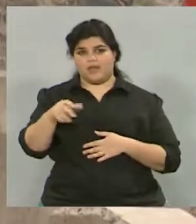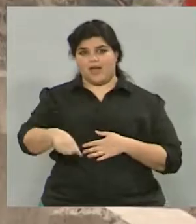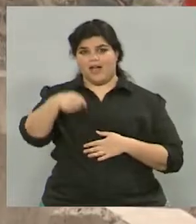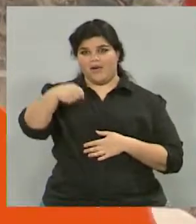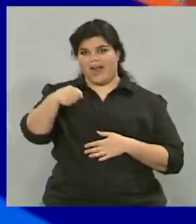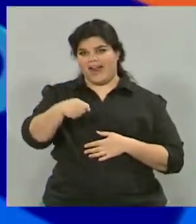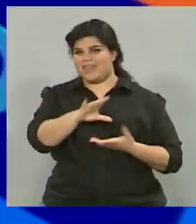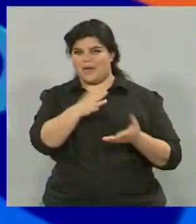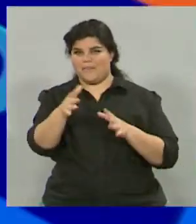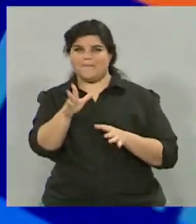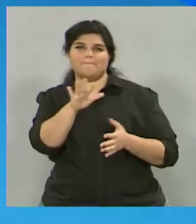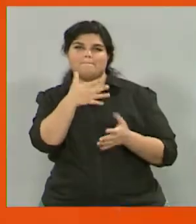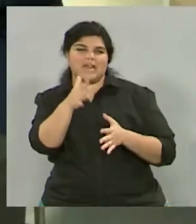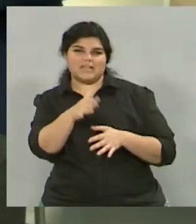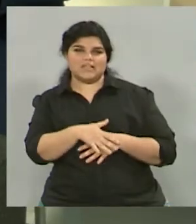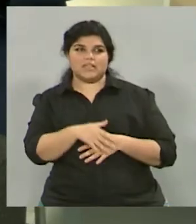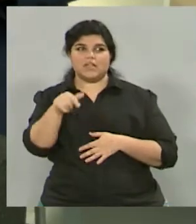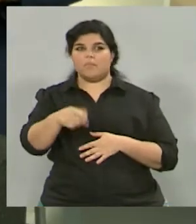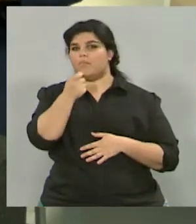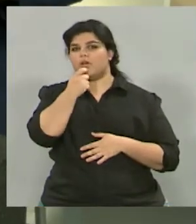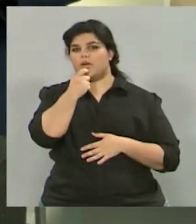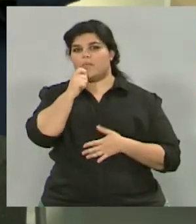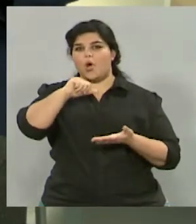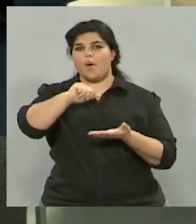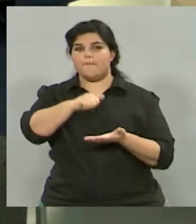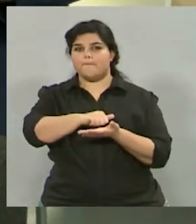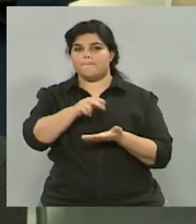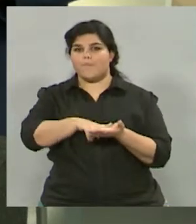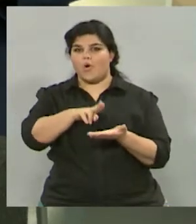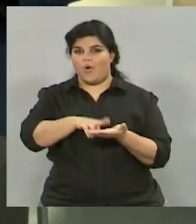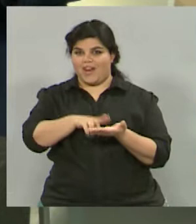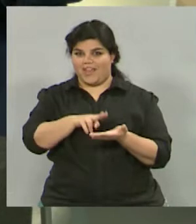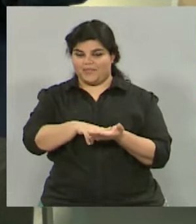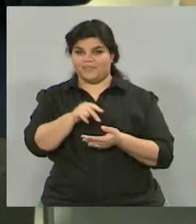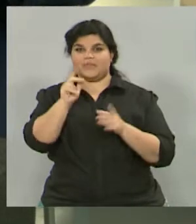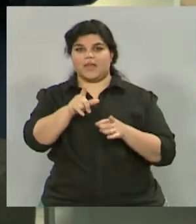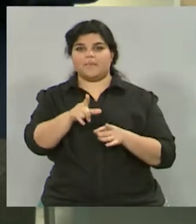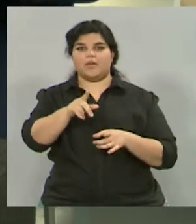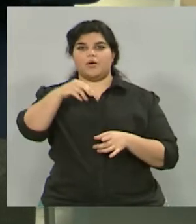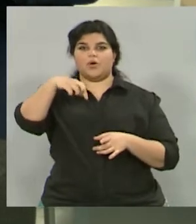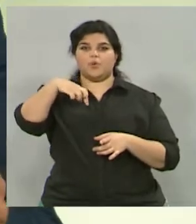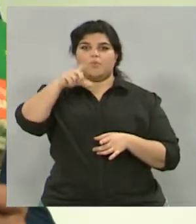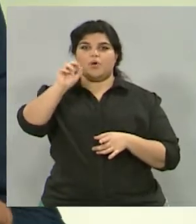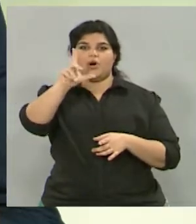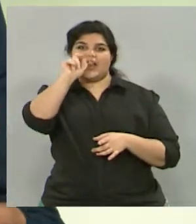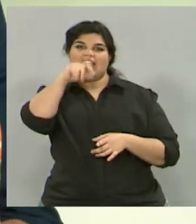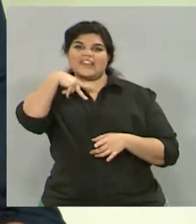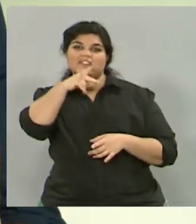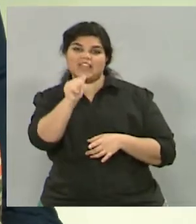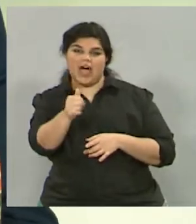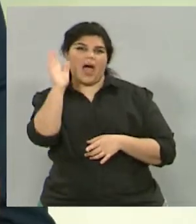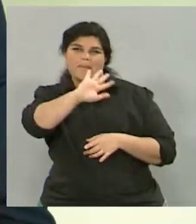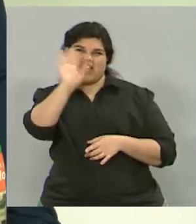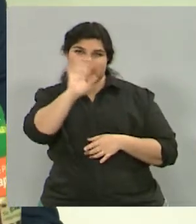representativa, estamos hablando del puré, podemos hablar del caso de la famosa polenta, son productos típicos de